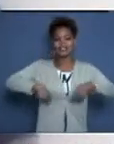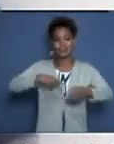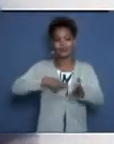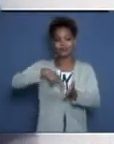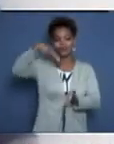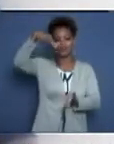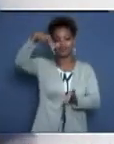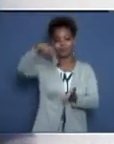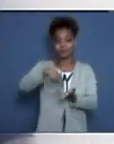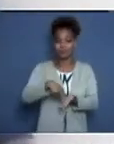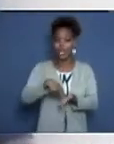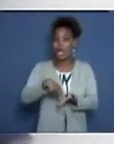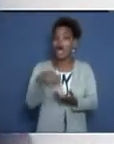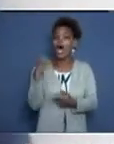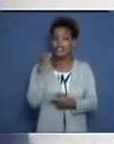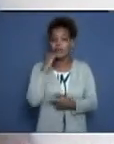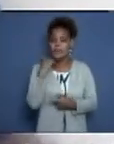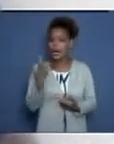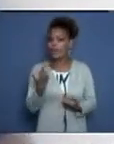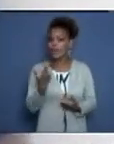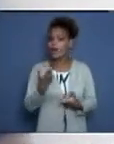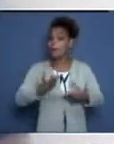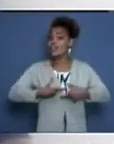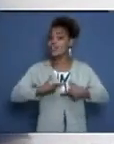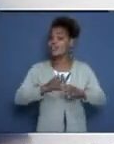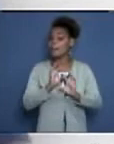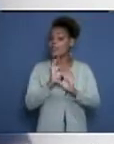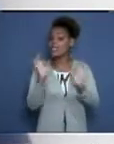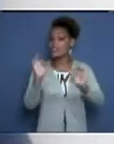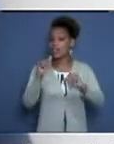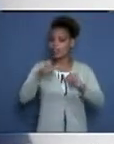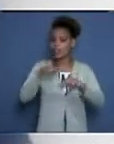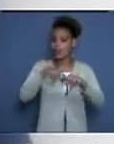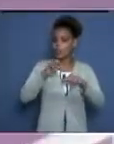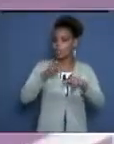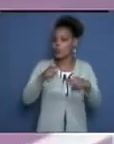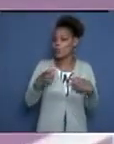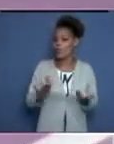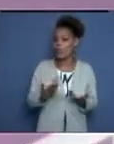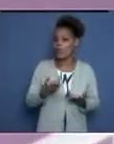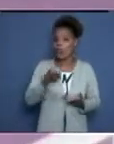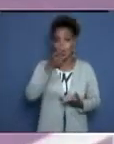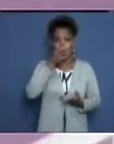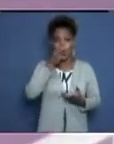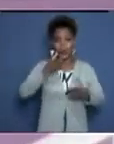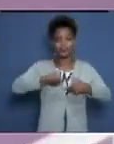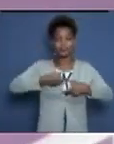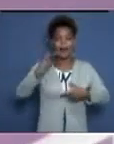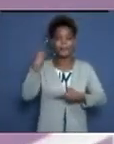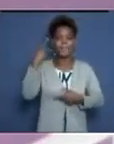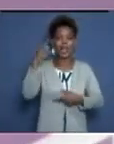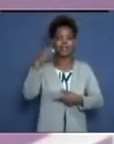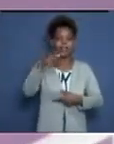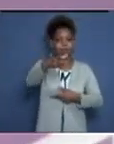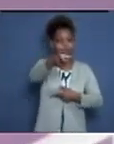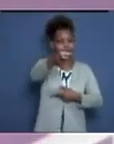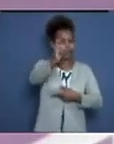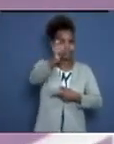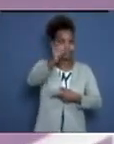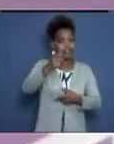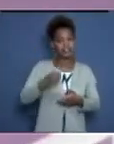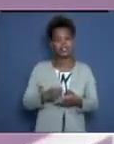realmente una significación especial, sobre todo para los oguineros. Y ustedes saben que me refiero a la plata de Leuris Pupo Requejo. Con su